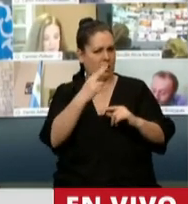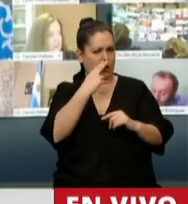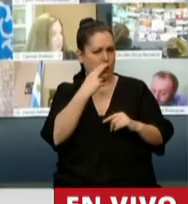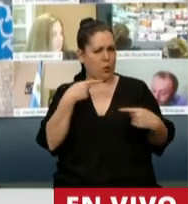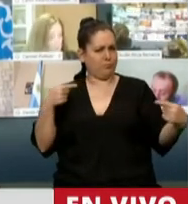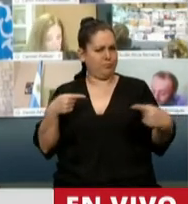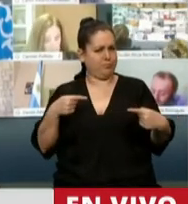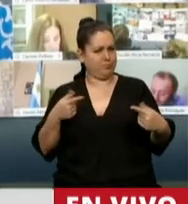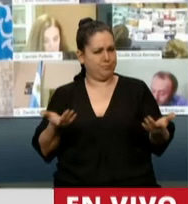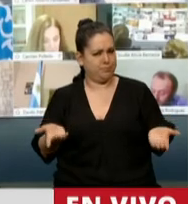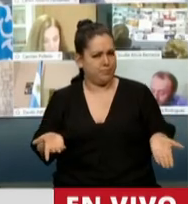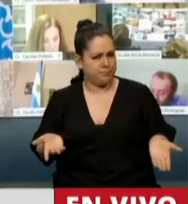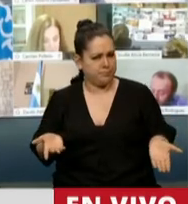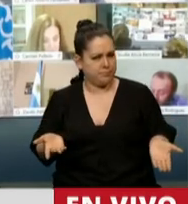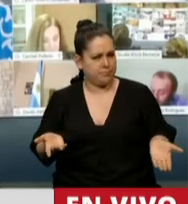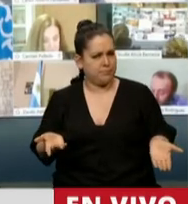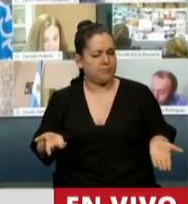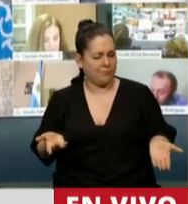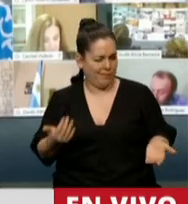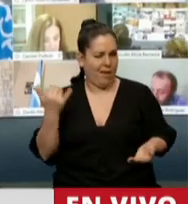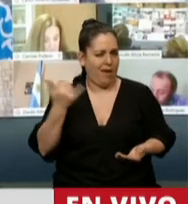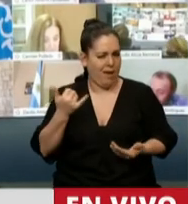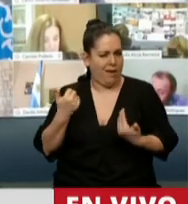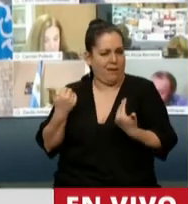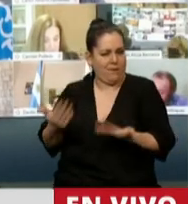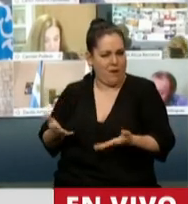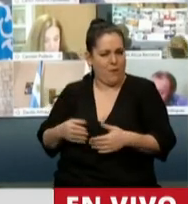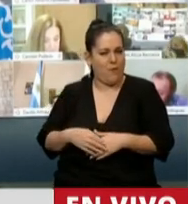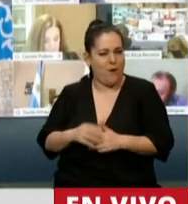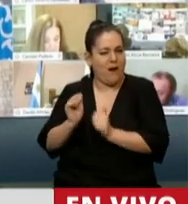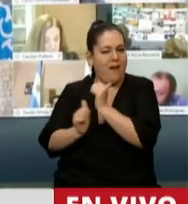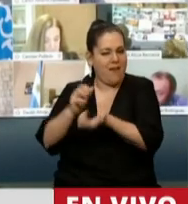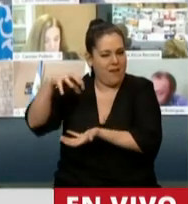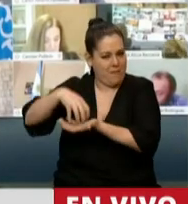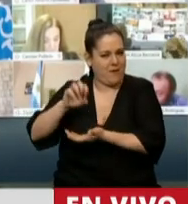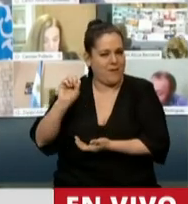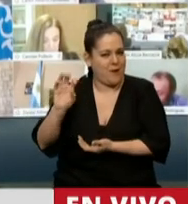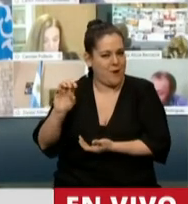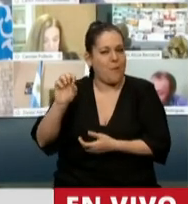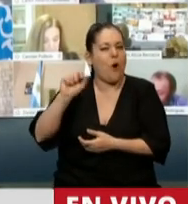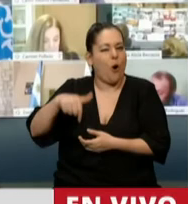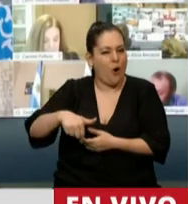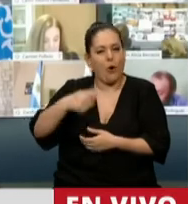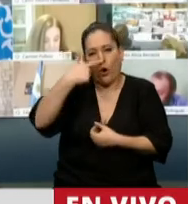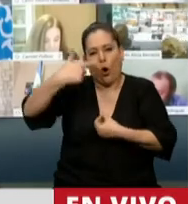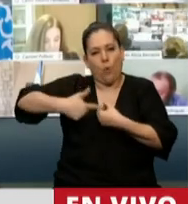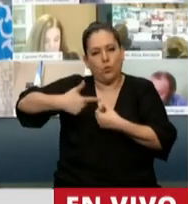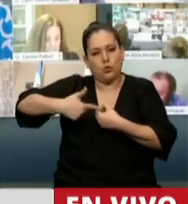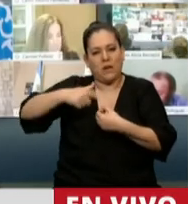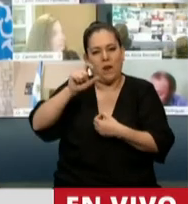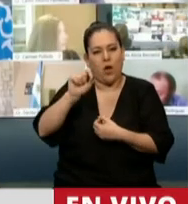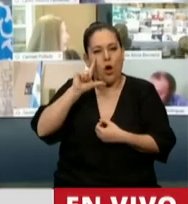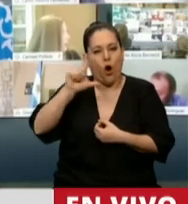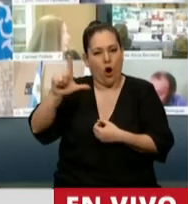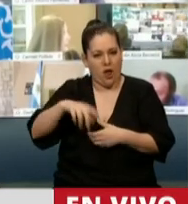inmoral, que tiene nombre y apellido, tiene nombre la empresa, o y combustibles, y tiene nombre el